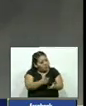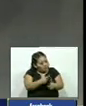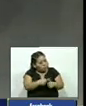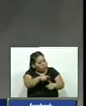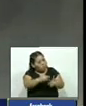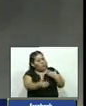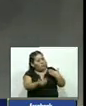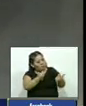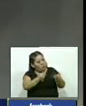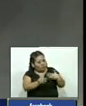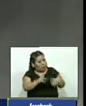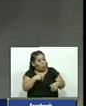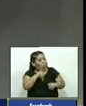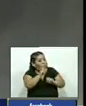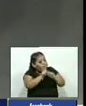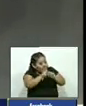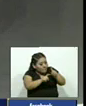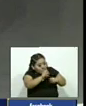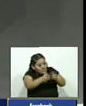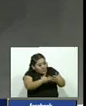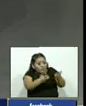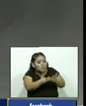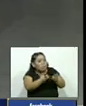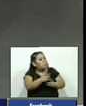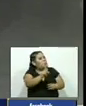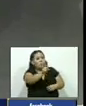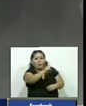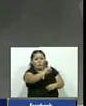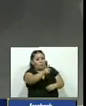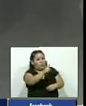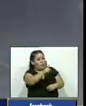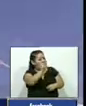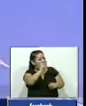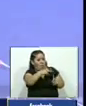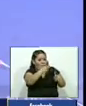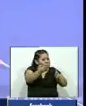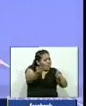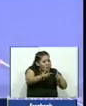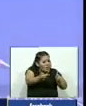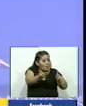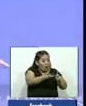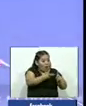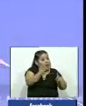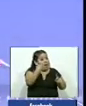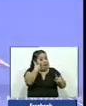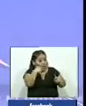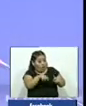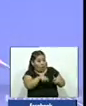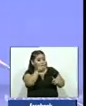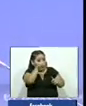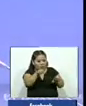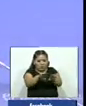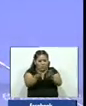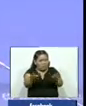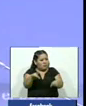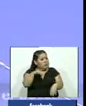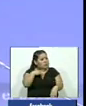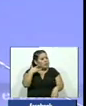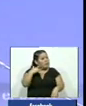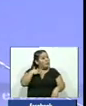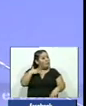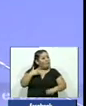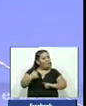explicación no lo estamos investigando no lo estamos linchando si alguien que está en esta mesa se sintió